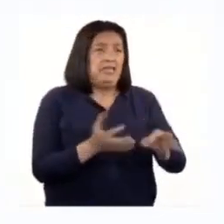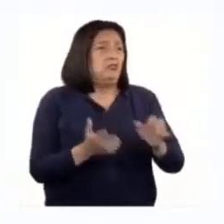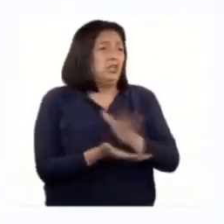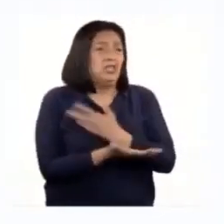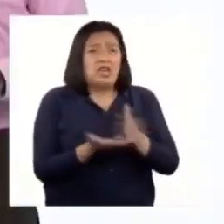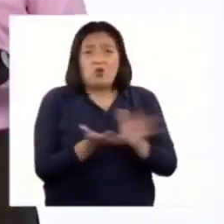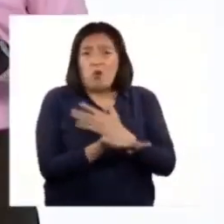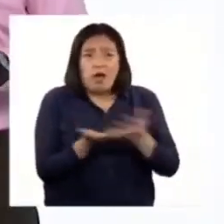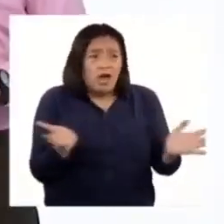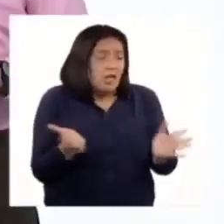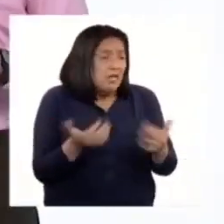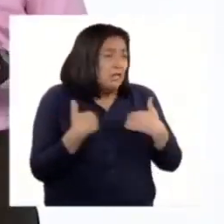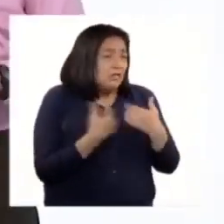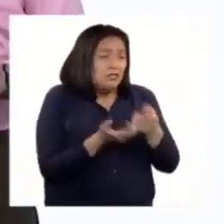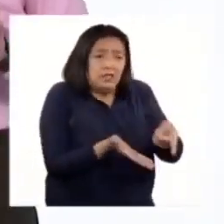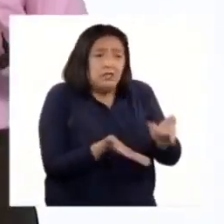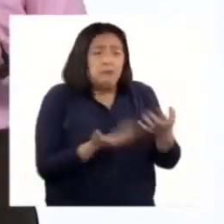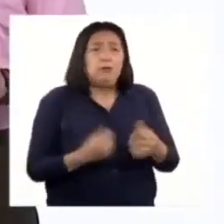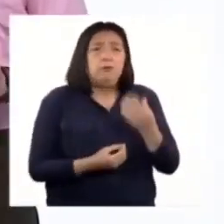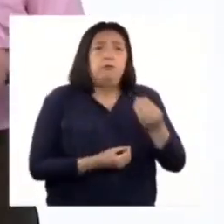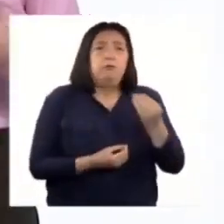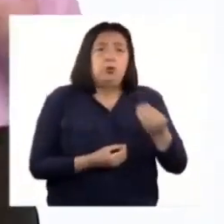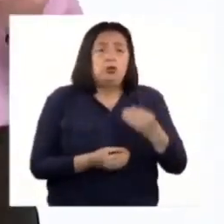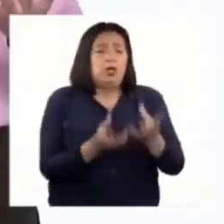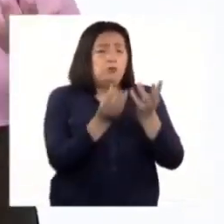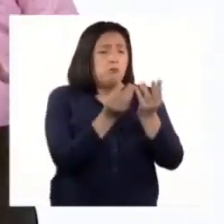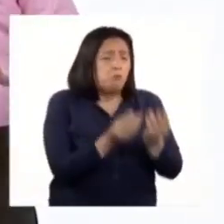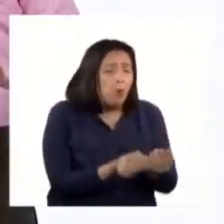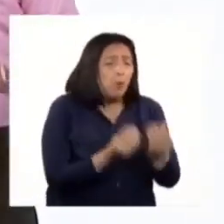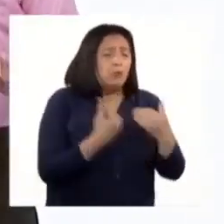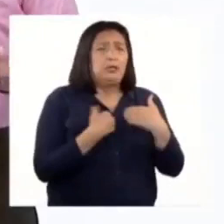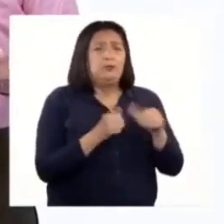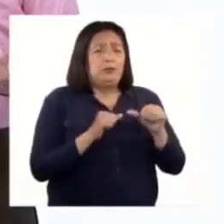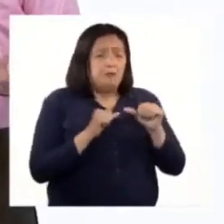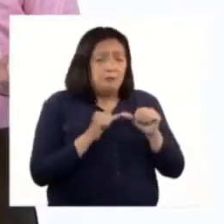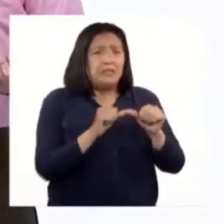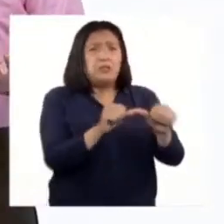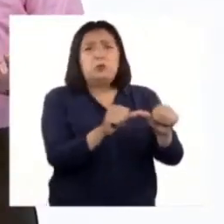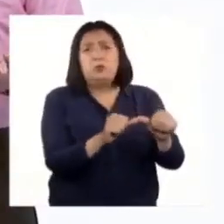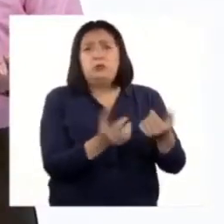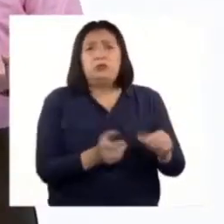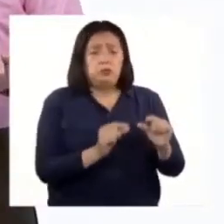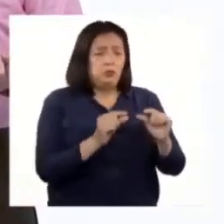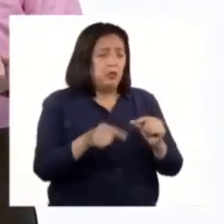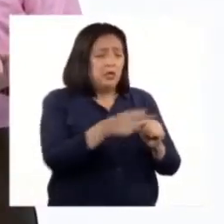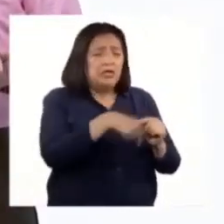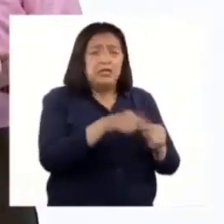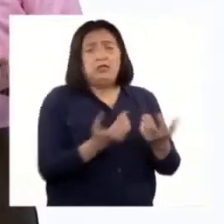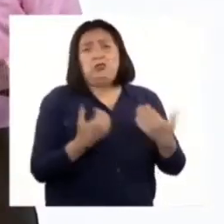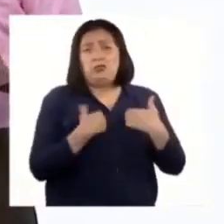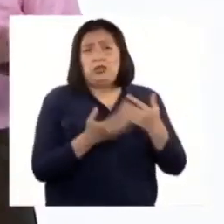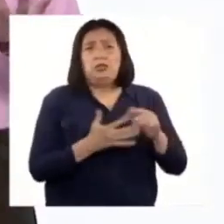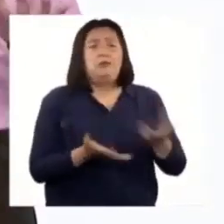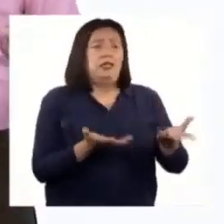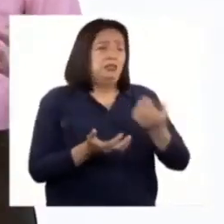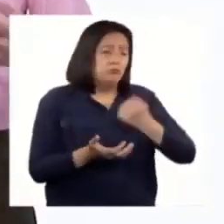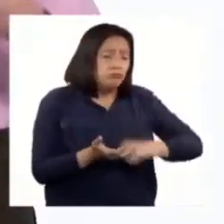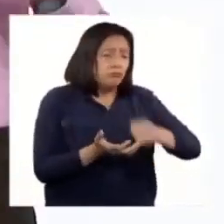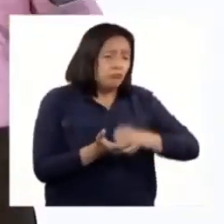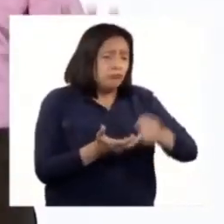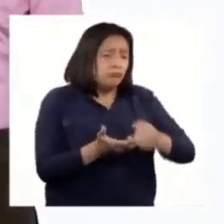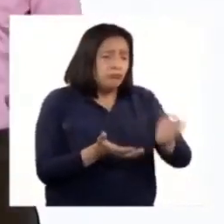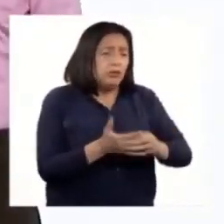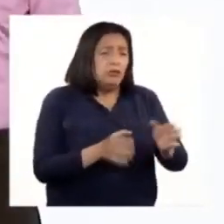desaparecer porque existen pocos de ellos para asegurar que la especie pueda seguir reproduciéndose y